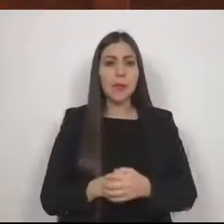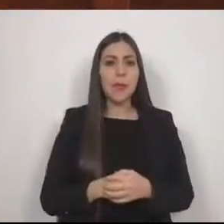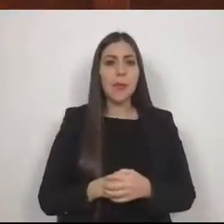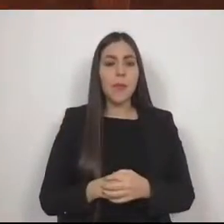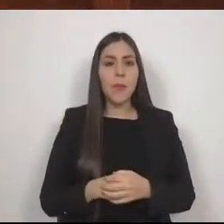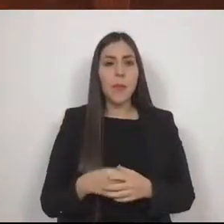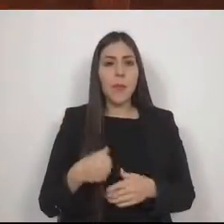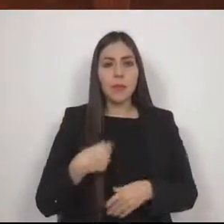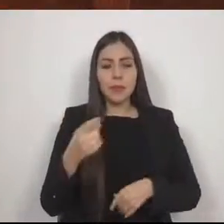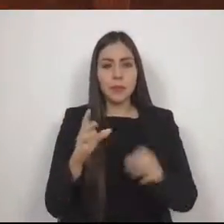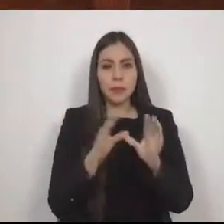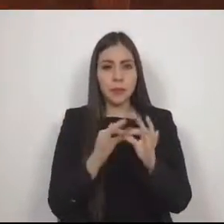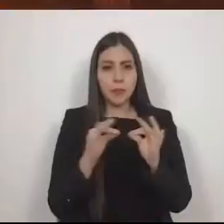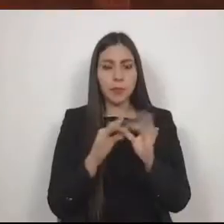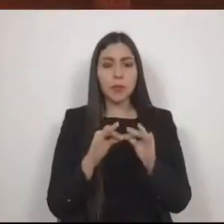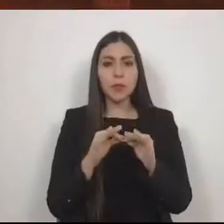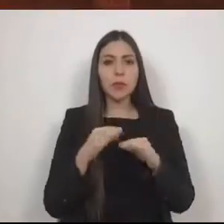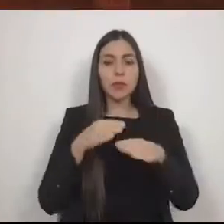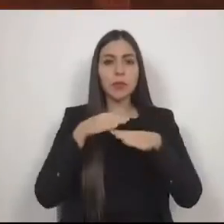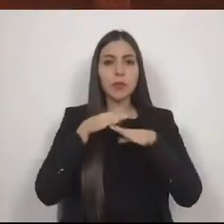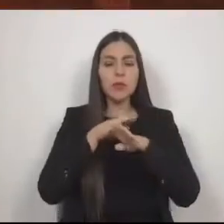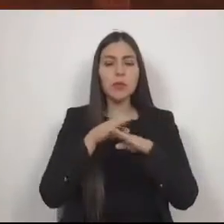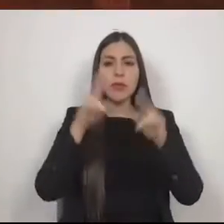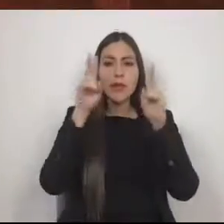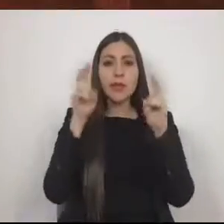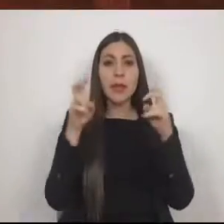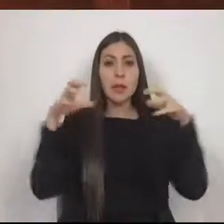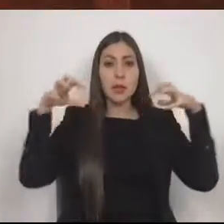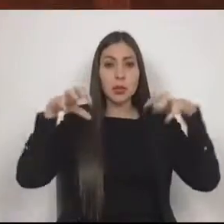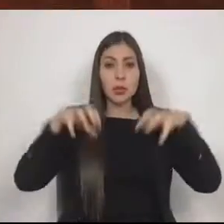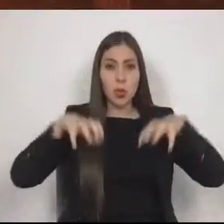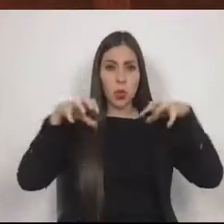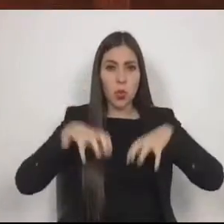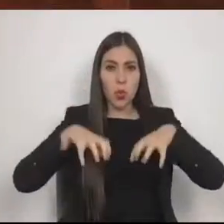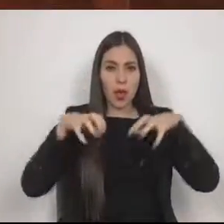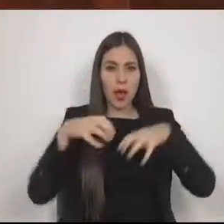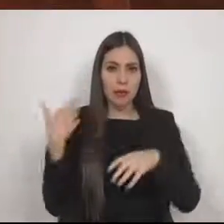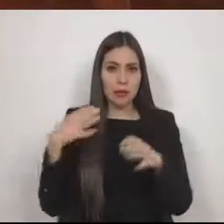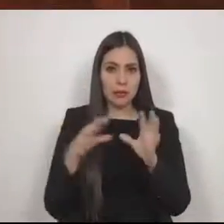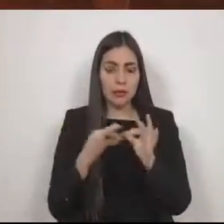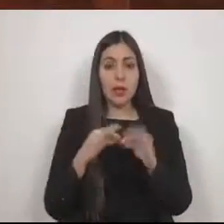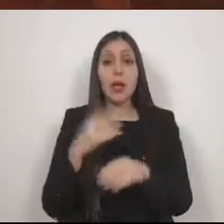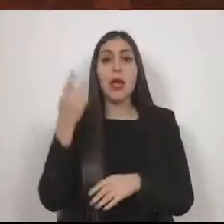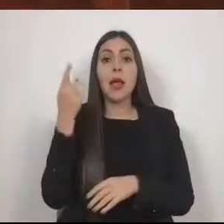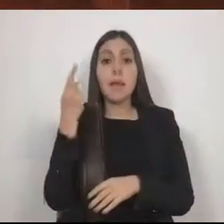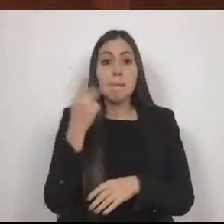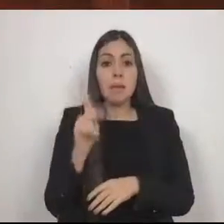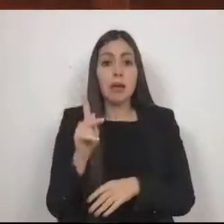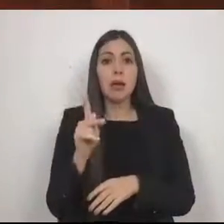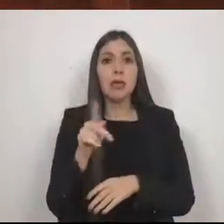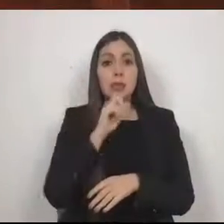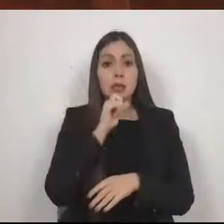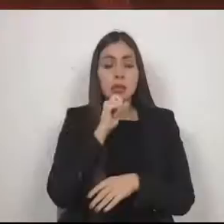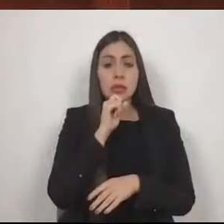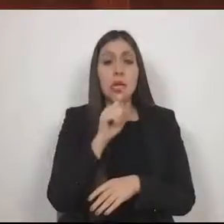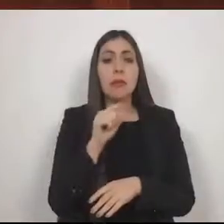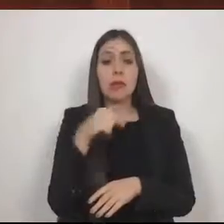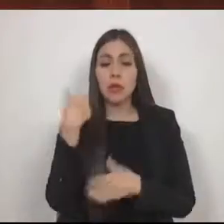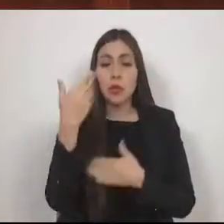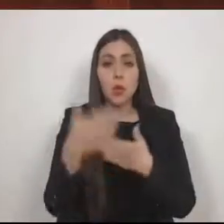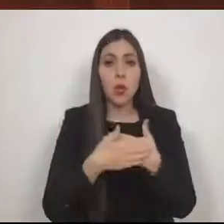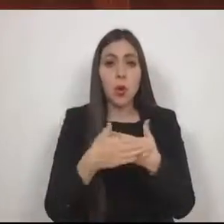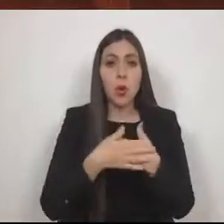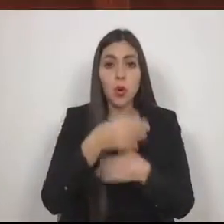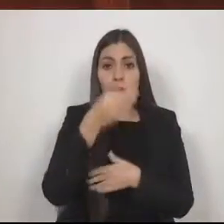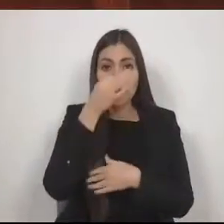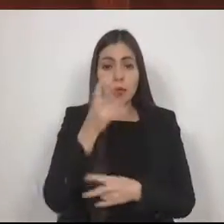en lo que respecta a cuestiones de lluvias, pero no debemos de dejar pasar que nos acercamos a la temporada de heladas